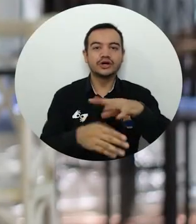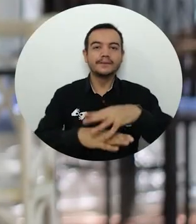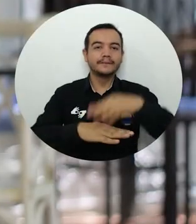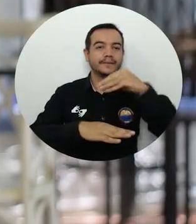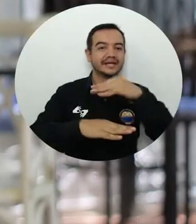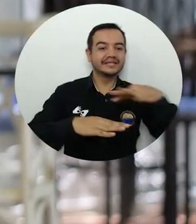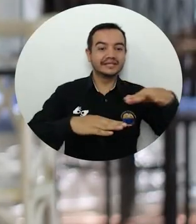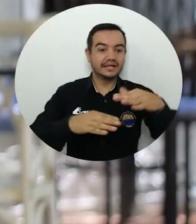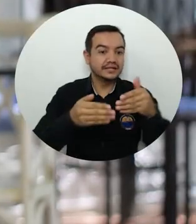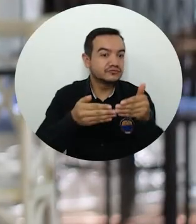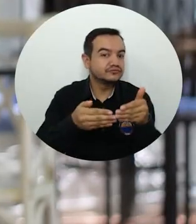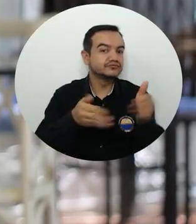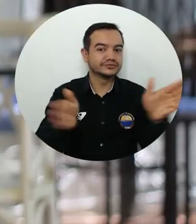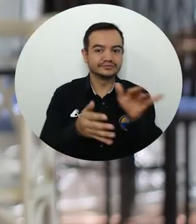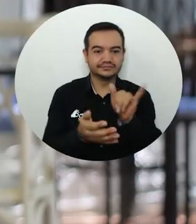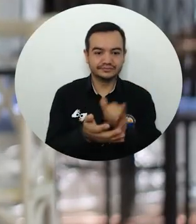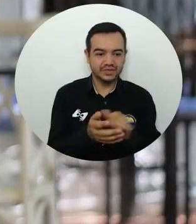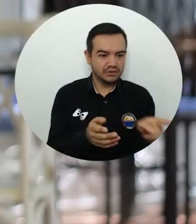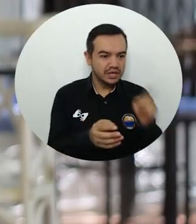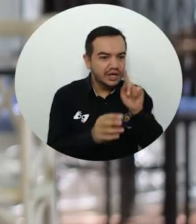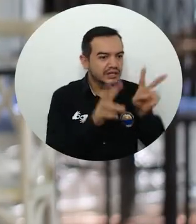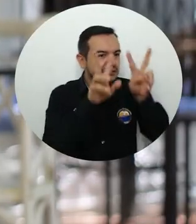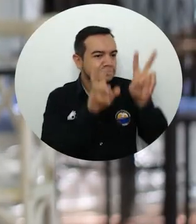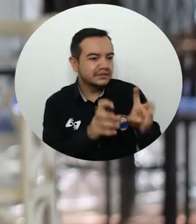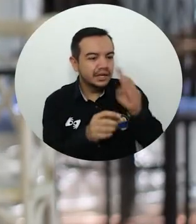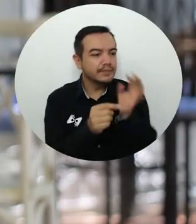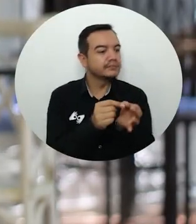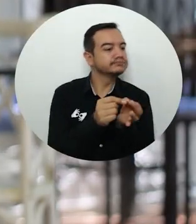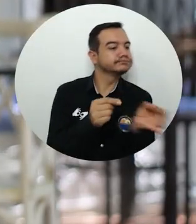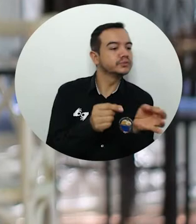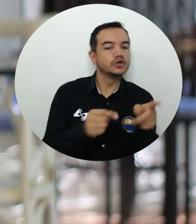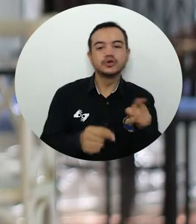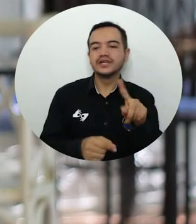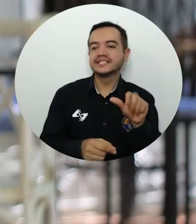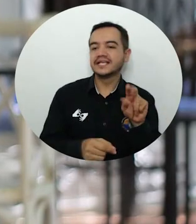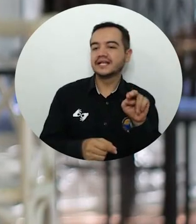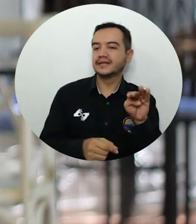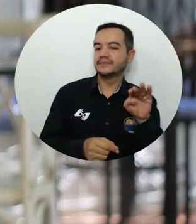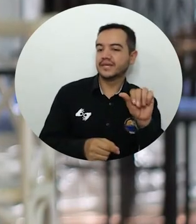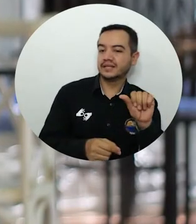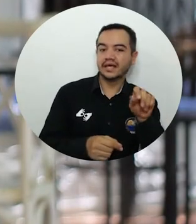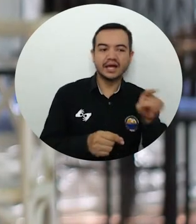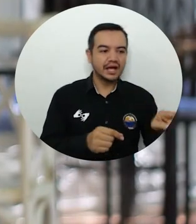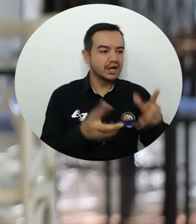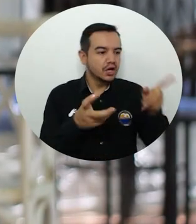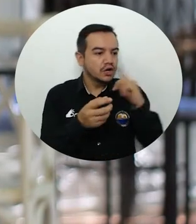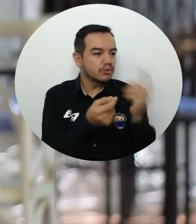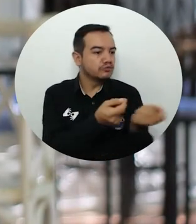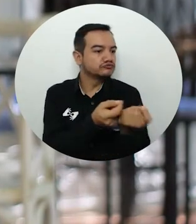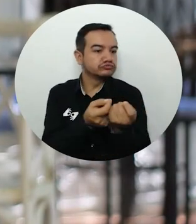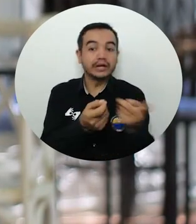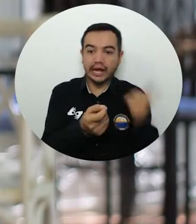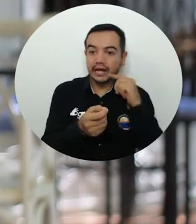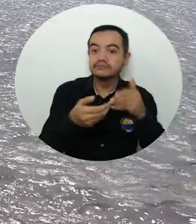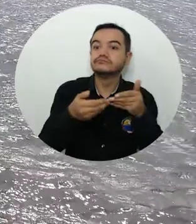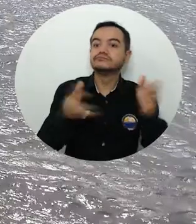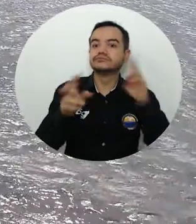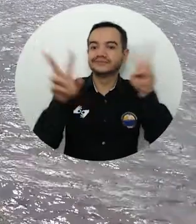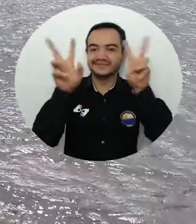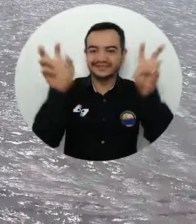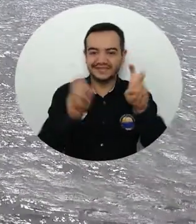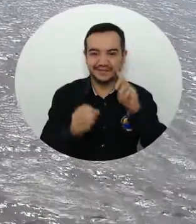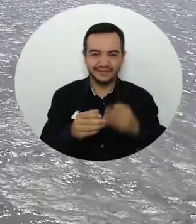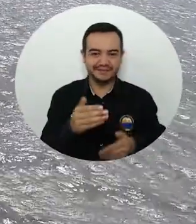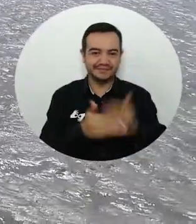de Ingeniería ante erupción en Rivera del Río, caso de estudio municipio de Salamina, fue precisamente el tema central que abrió la cátedra.